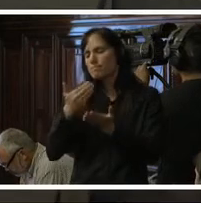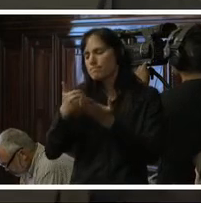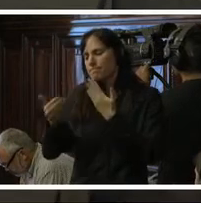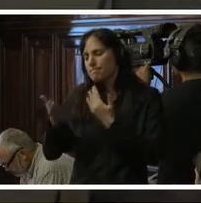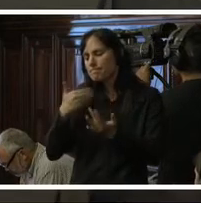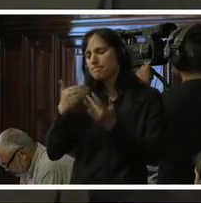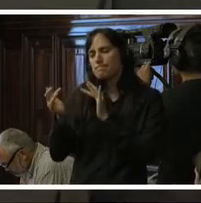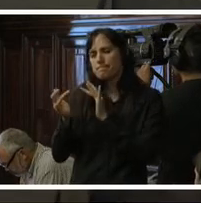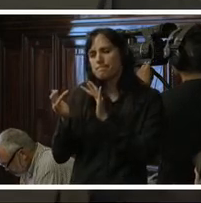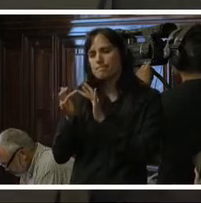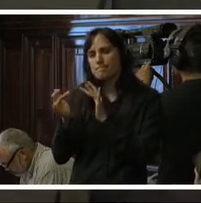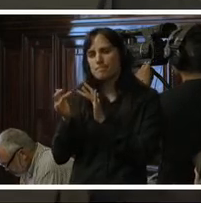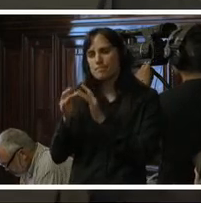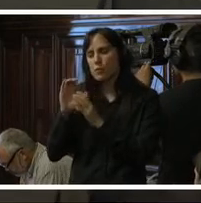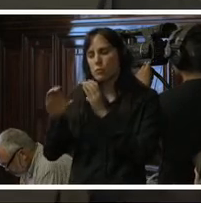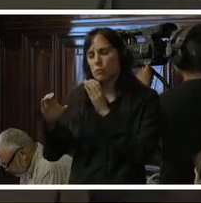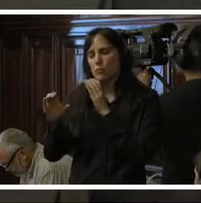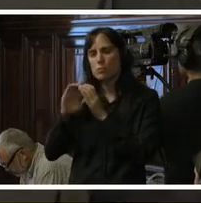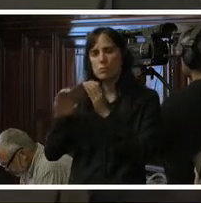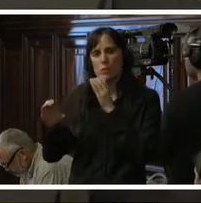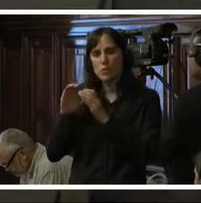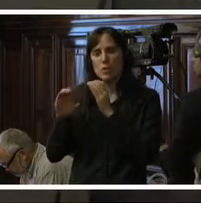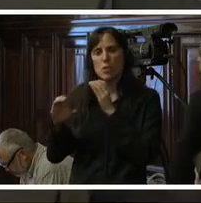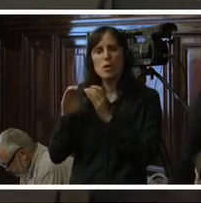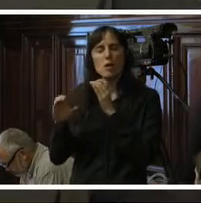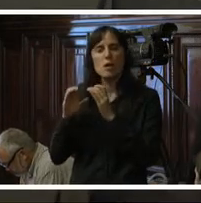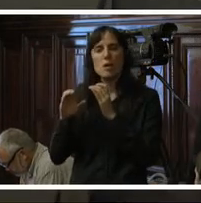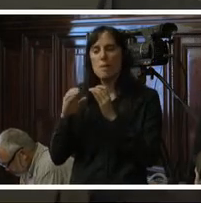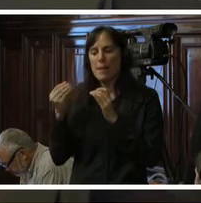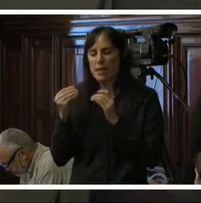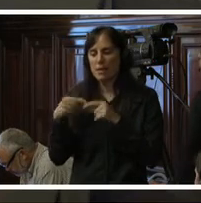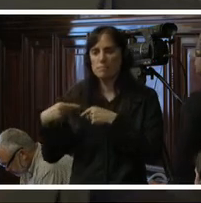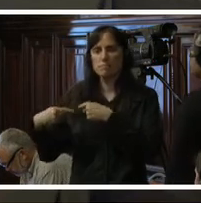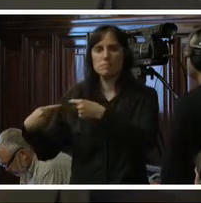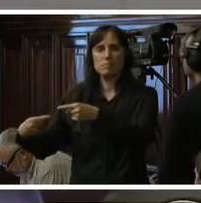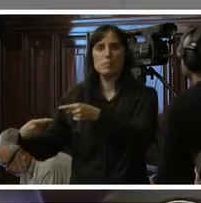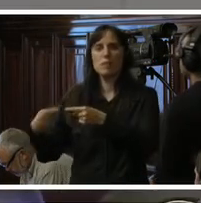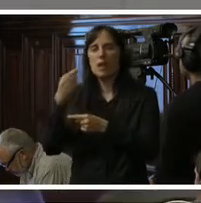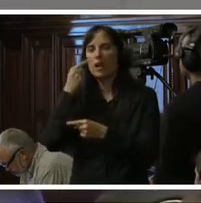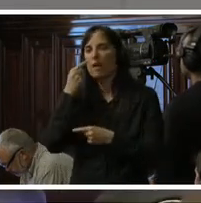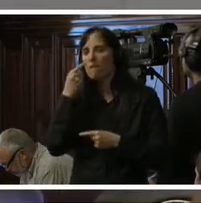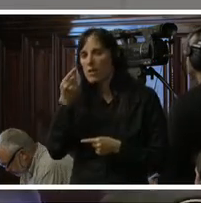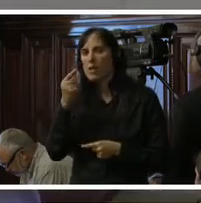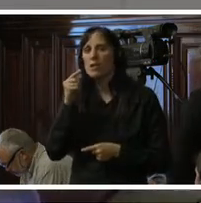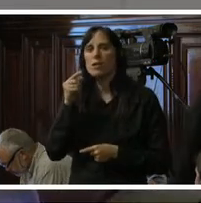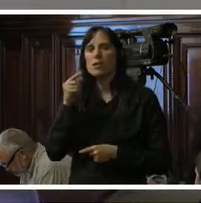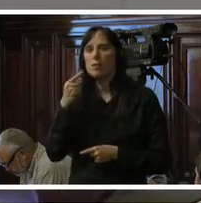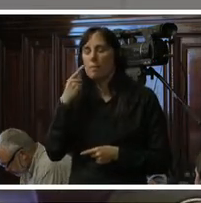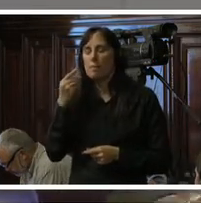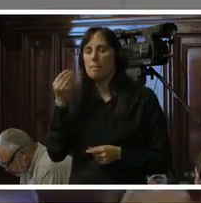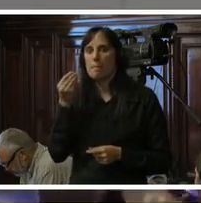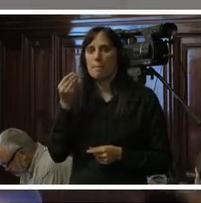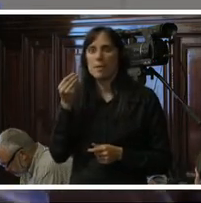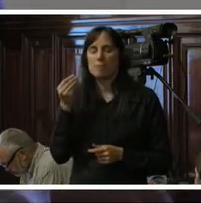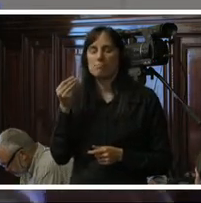háganos monitoreo y control para que podamos seguir la situación de cerca y tomar las